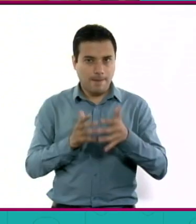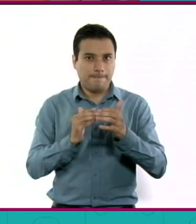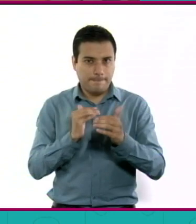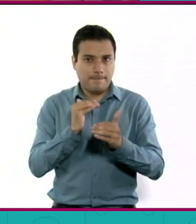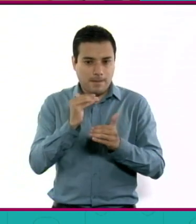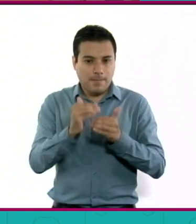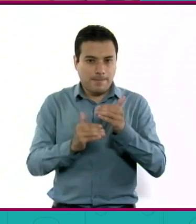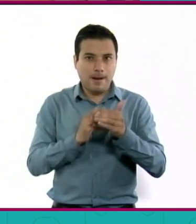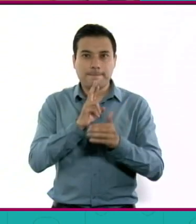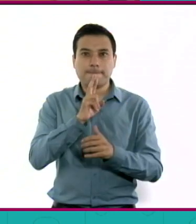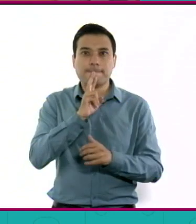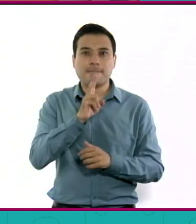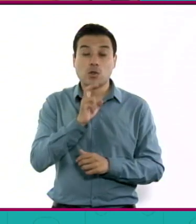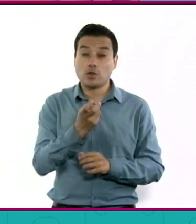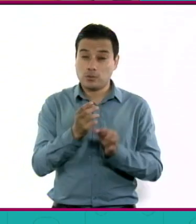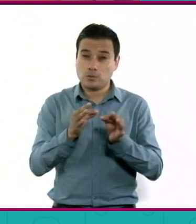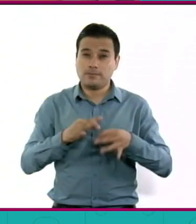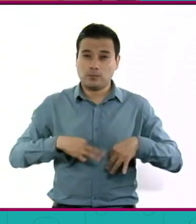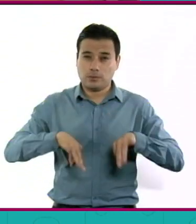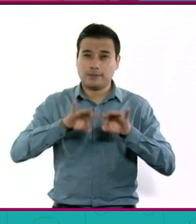Nos parece que eso es fundamental.